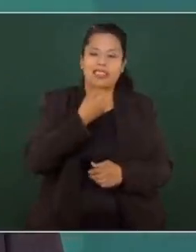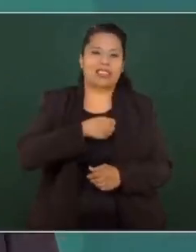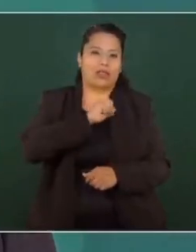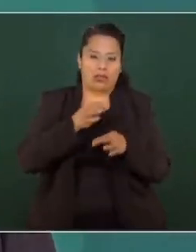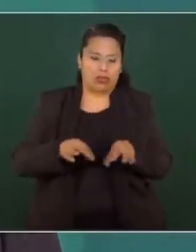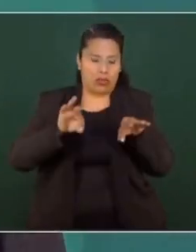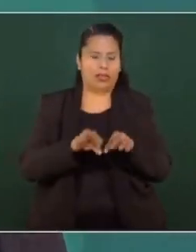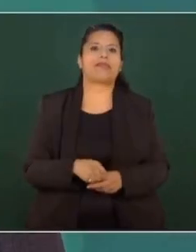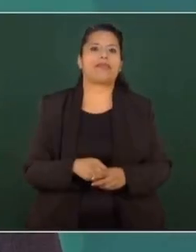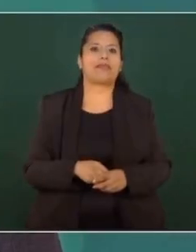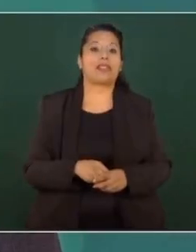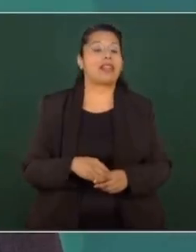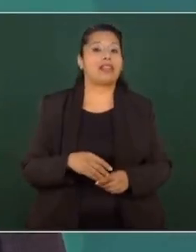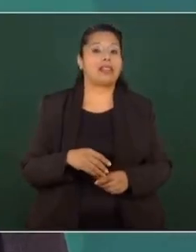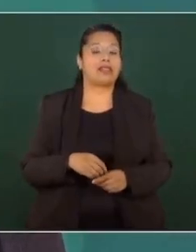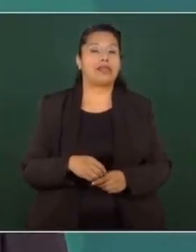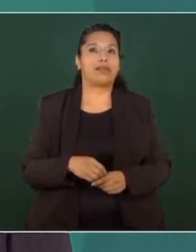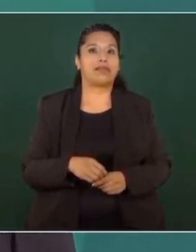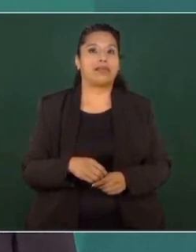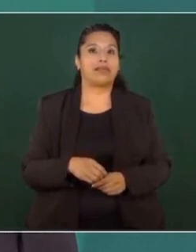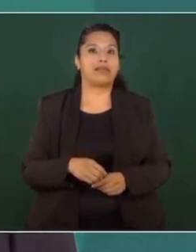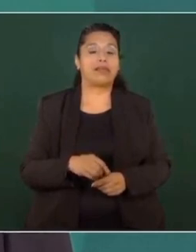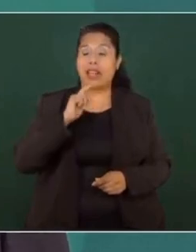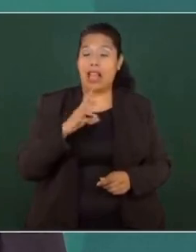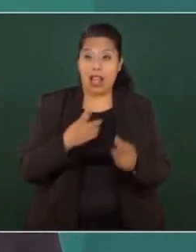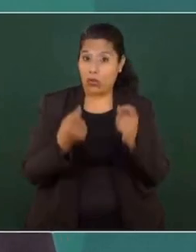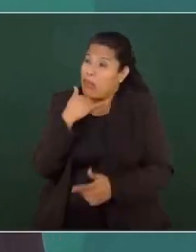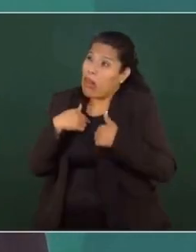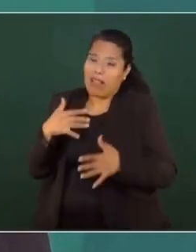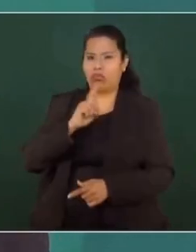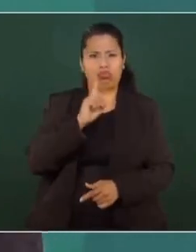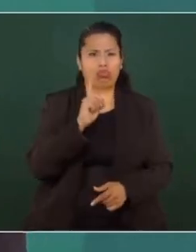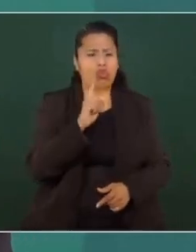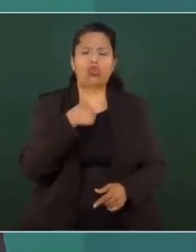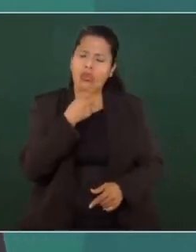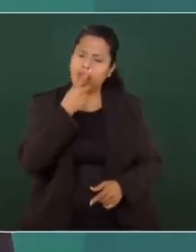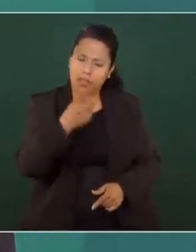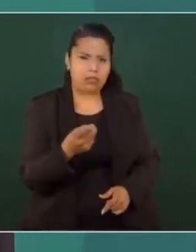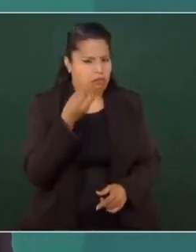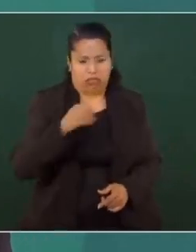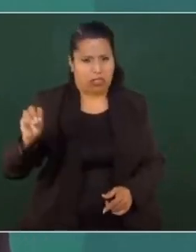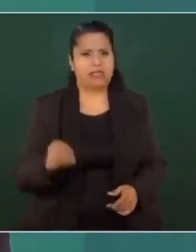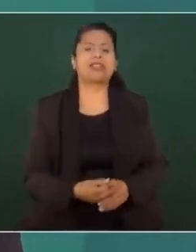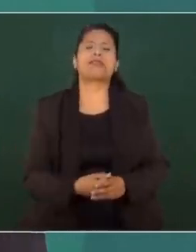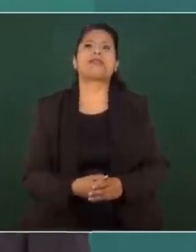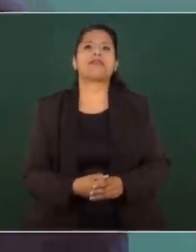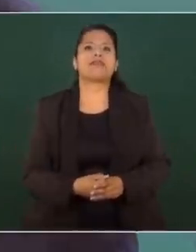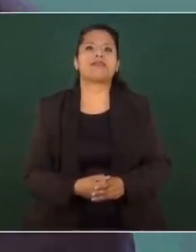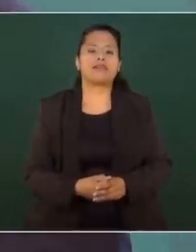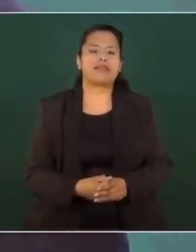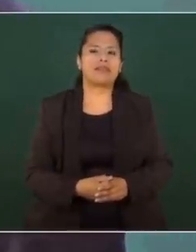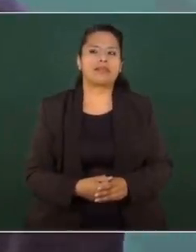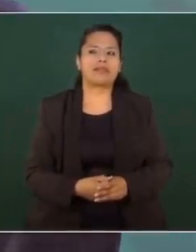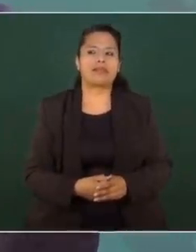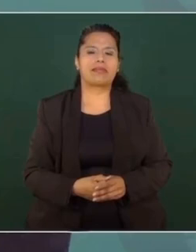Y aunque no les guste, tengo que seguir repitiendo. Una de las herencias